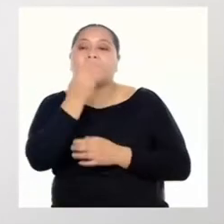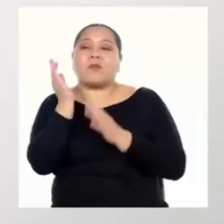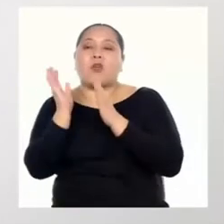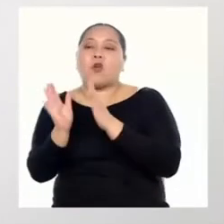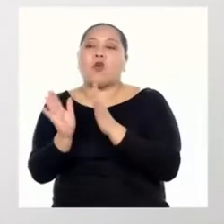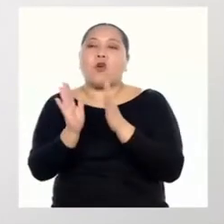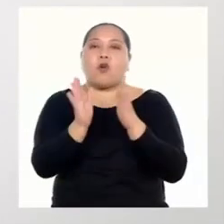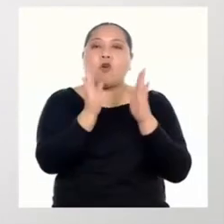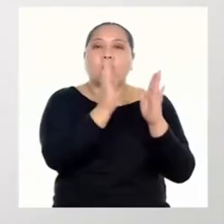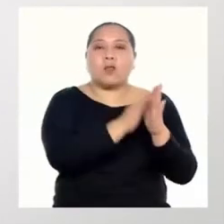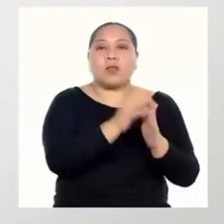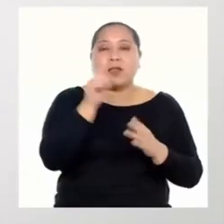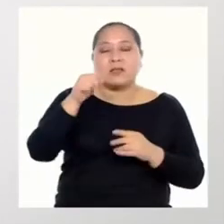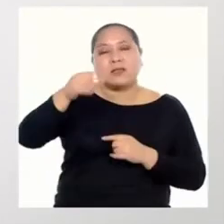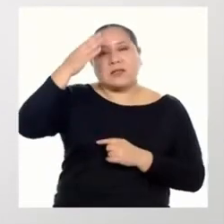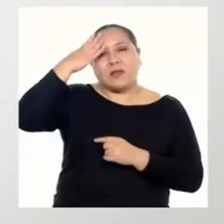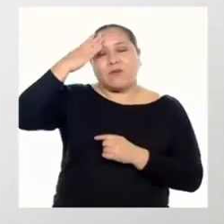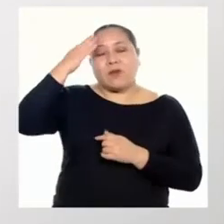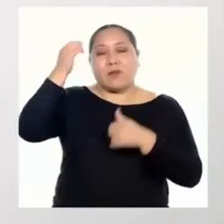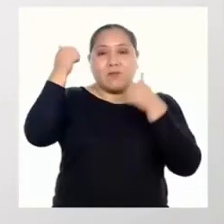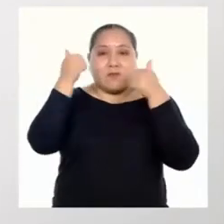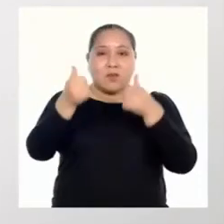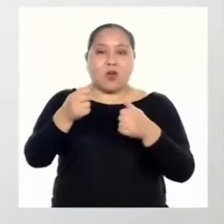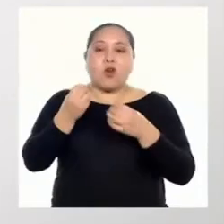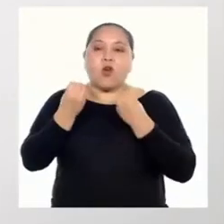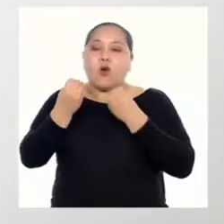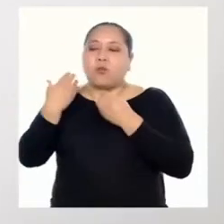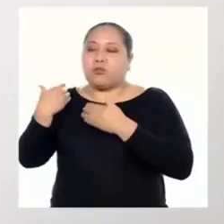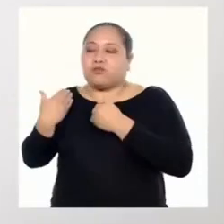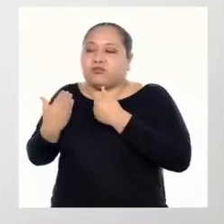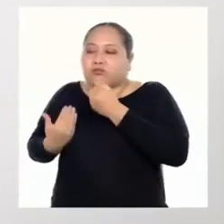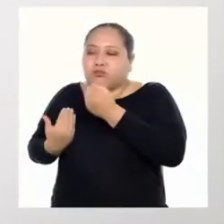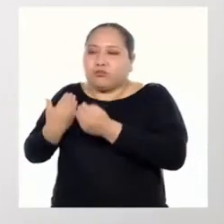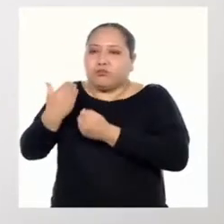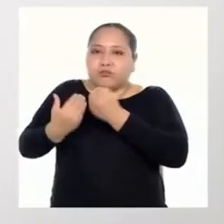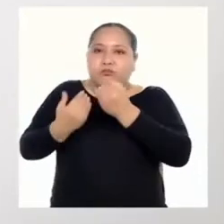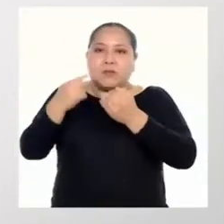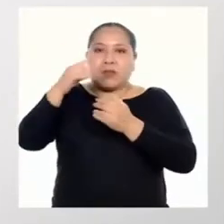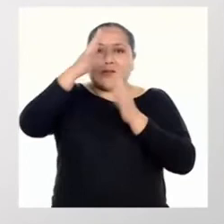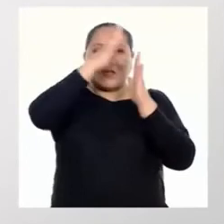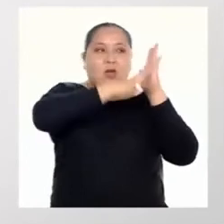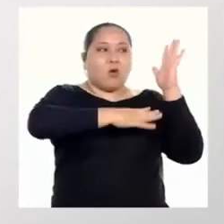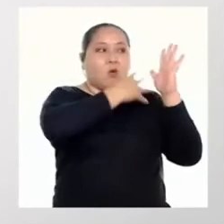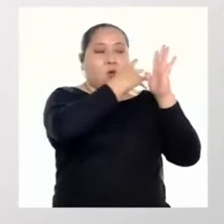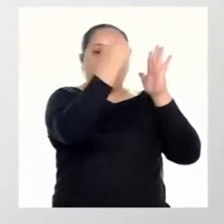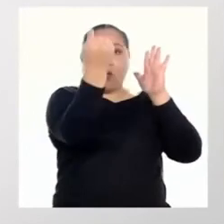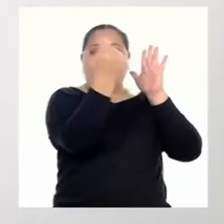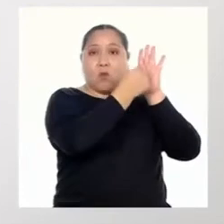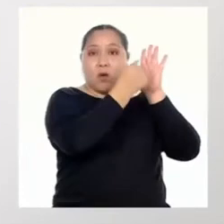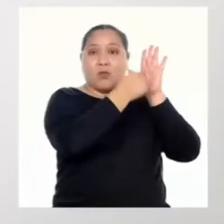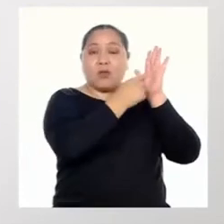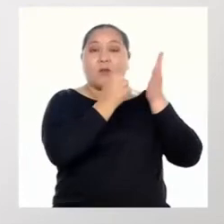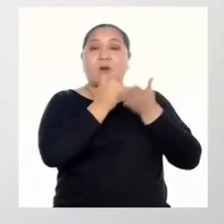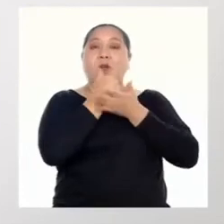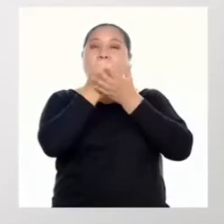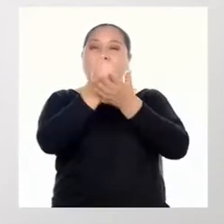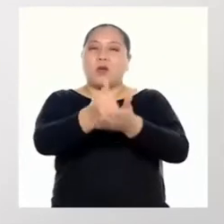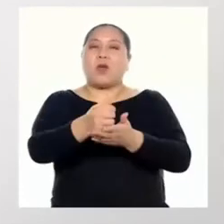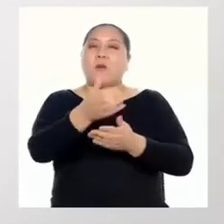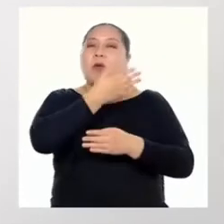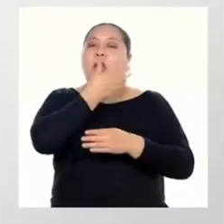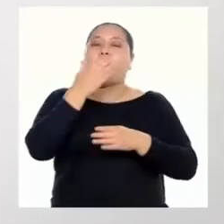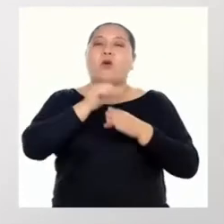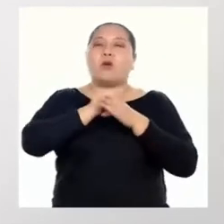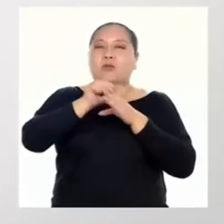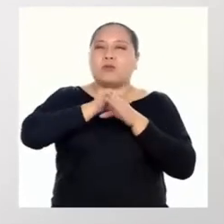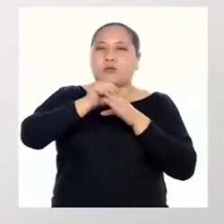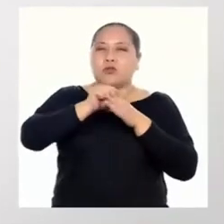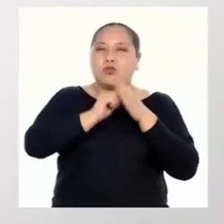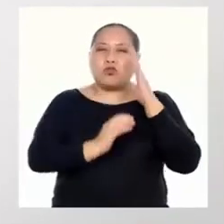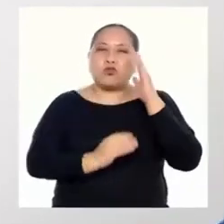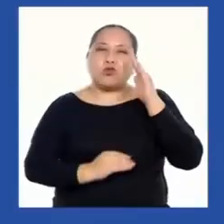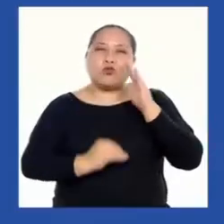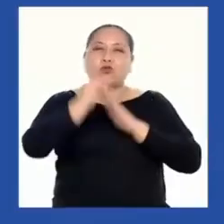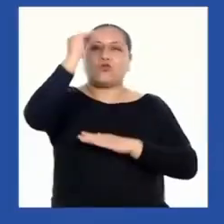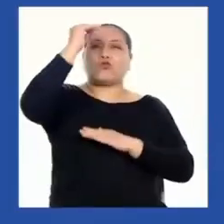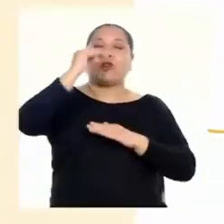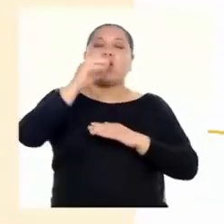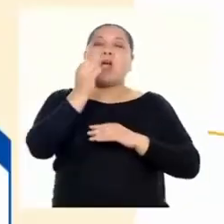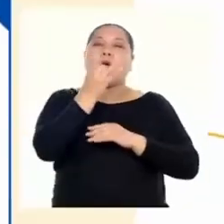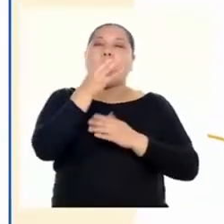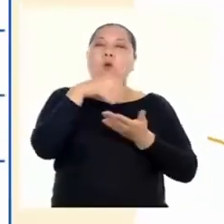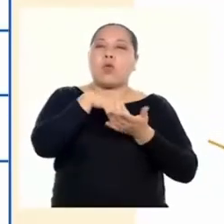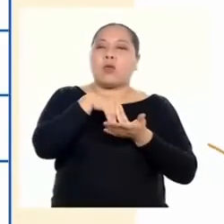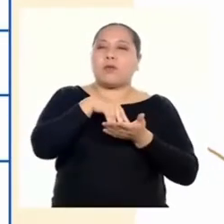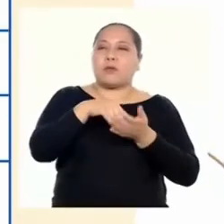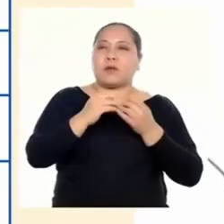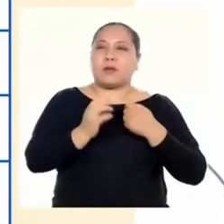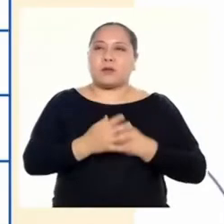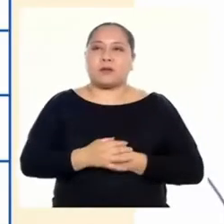ordenarnos y así saber bien cómo vamos. Este cuadro te puede ayudar a pulir fortalezas y superar algunas debilidades.